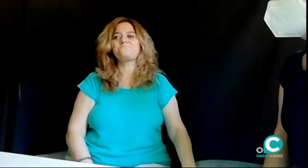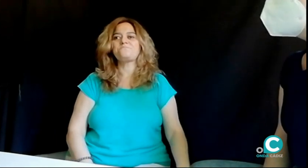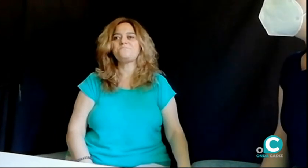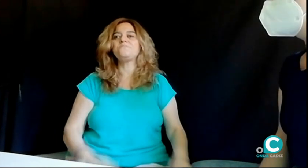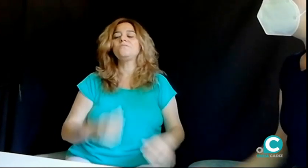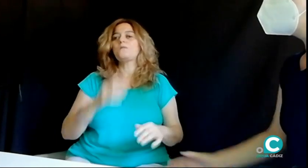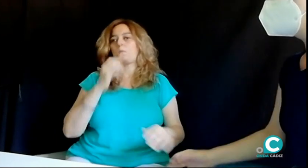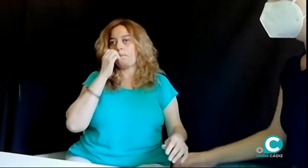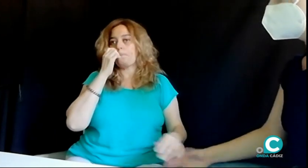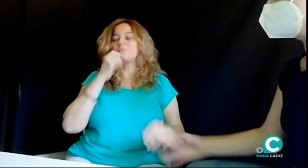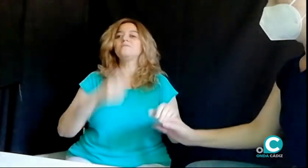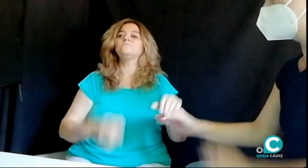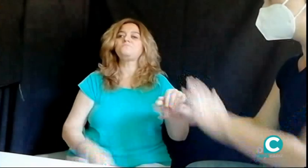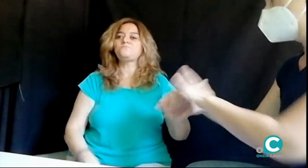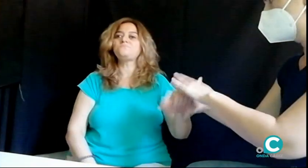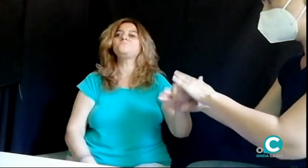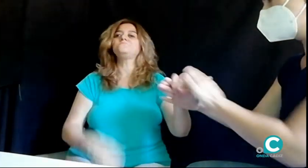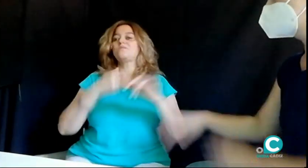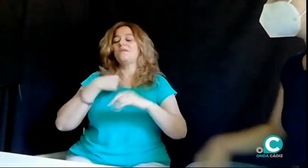pero tengo restos visuales.